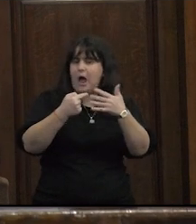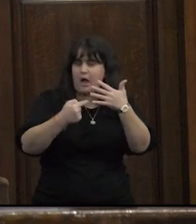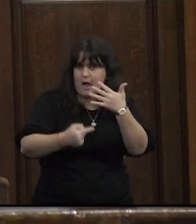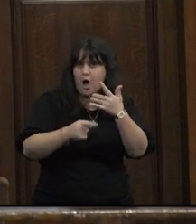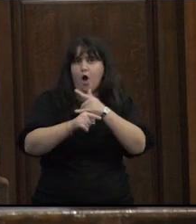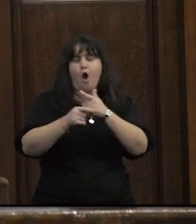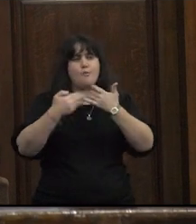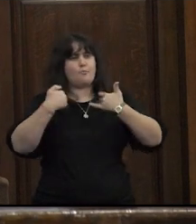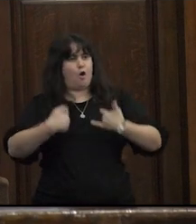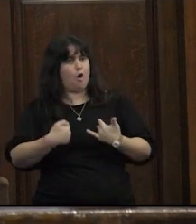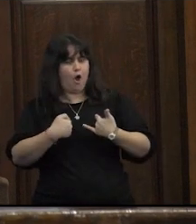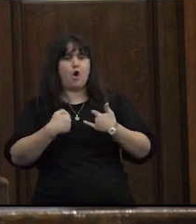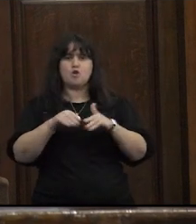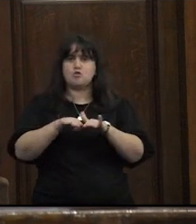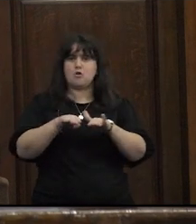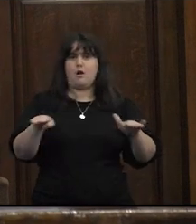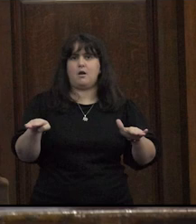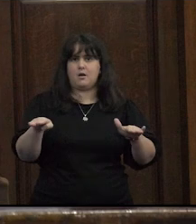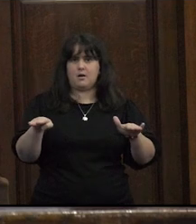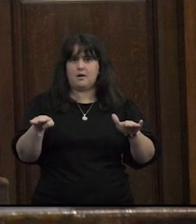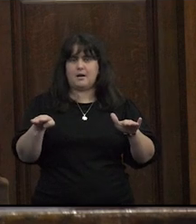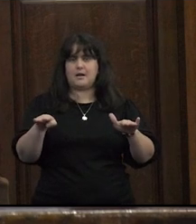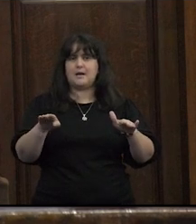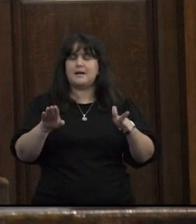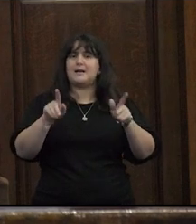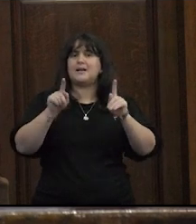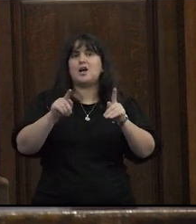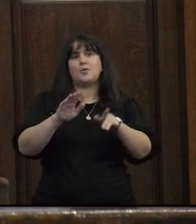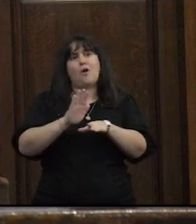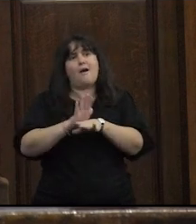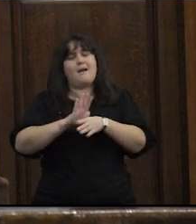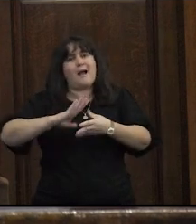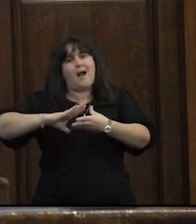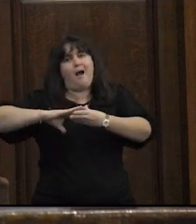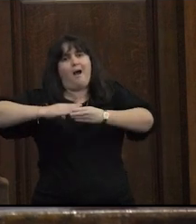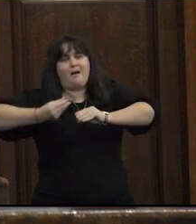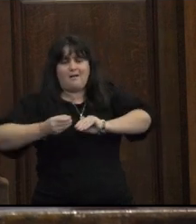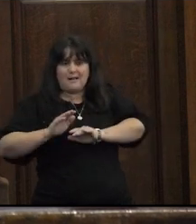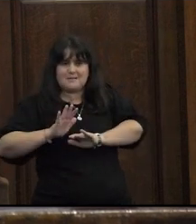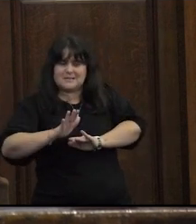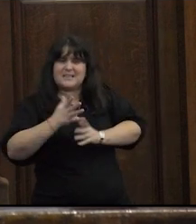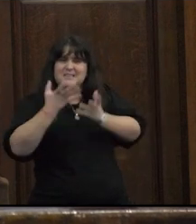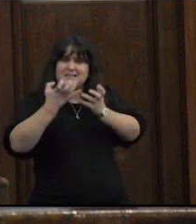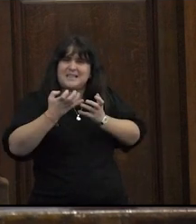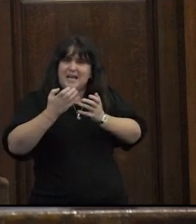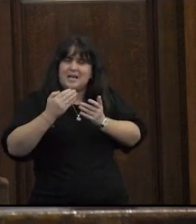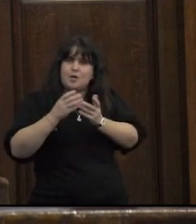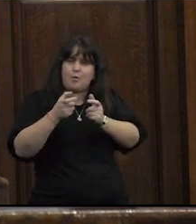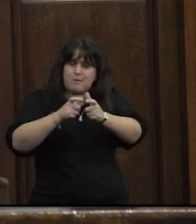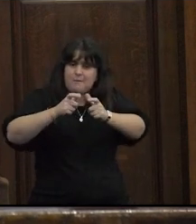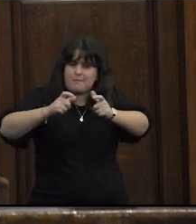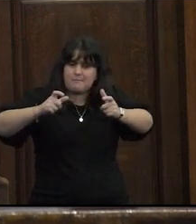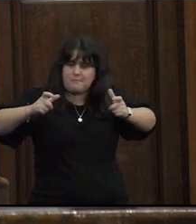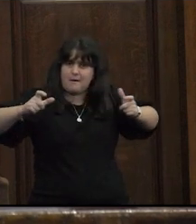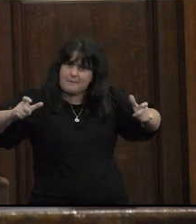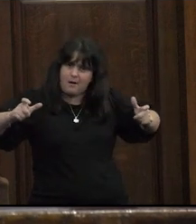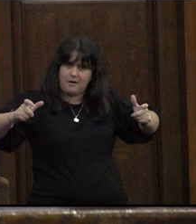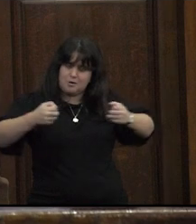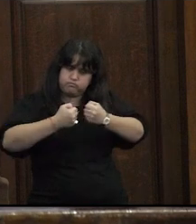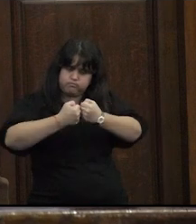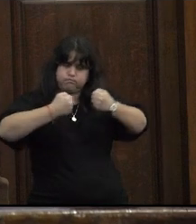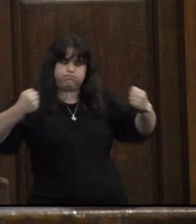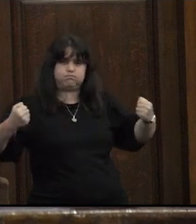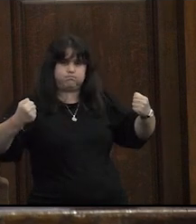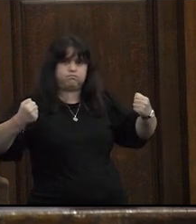moralizan que normalizan conformando taxonomías que se pretenden cada vez más abarcativas y